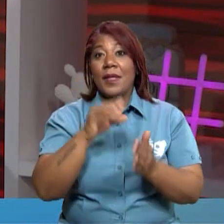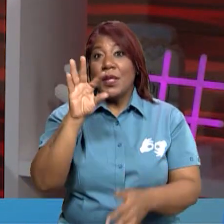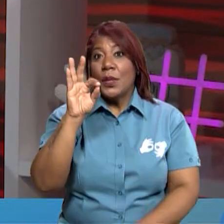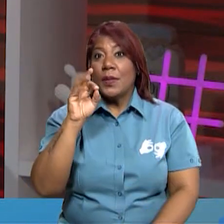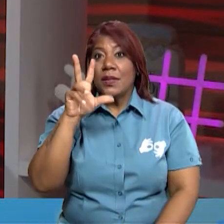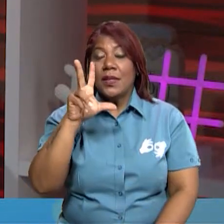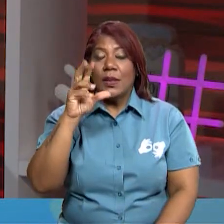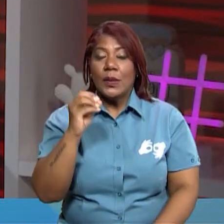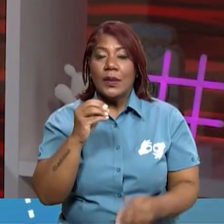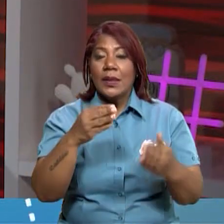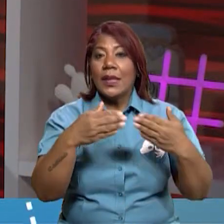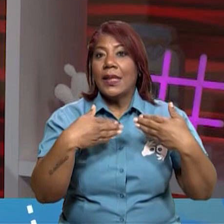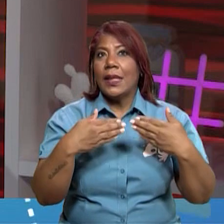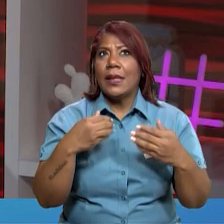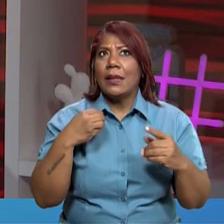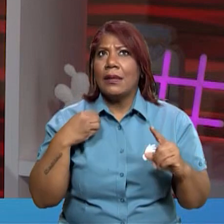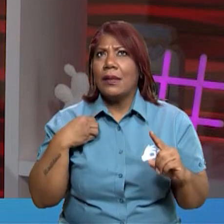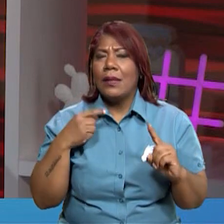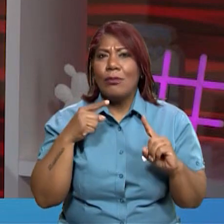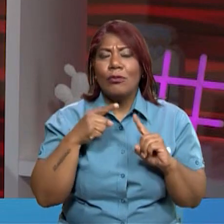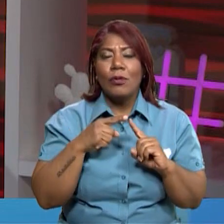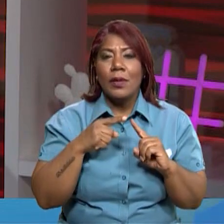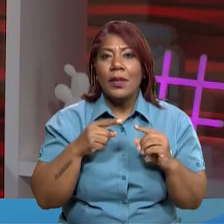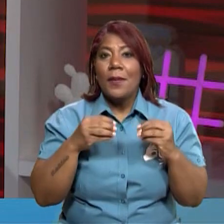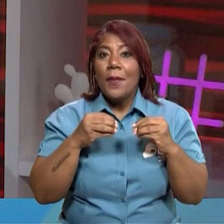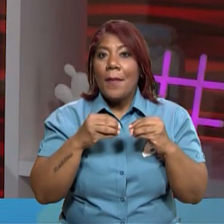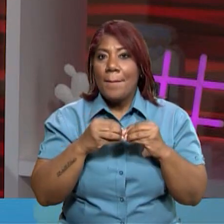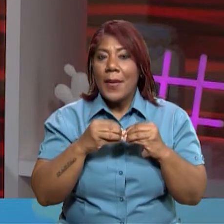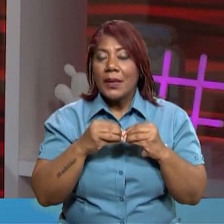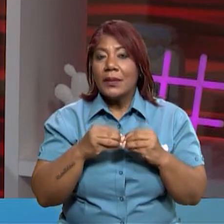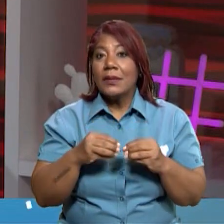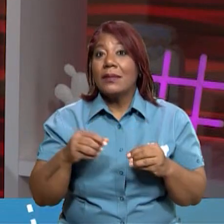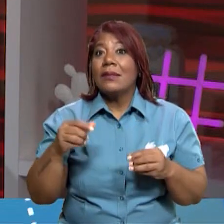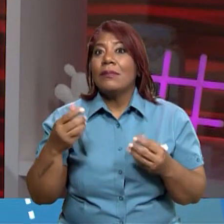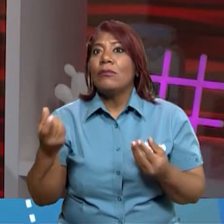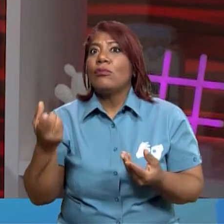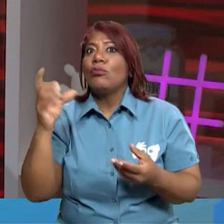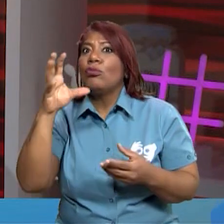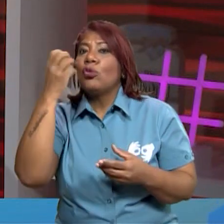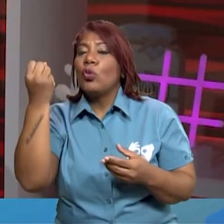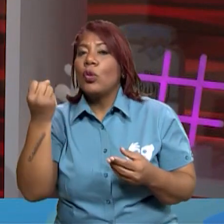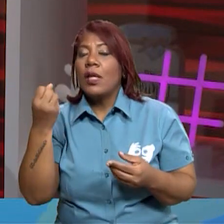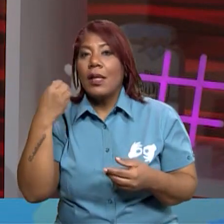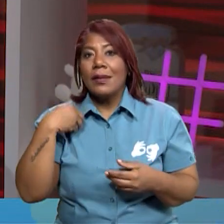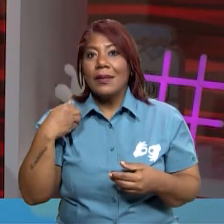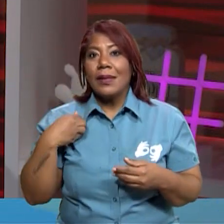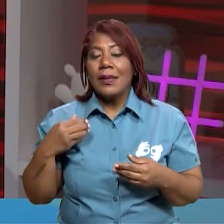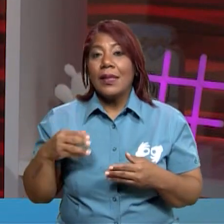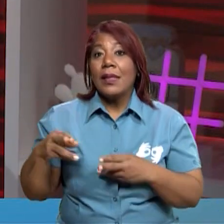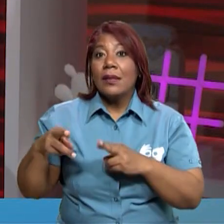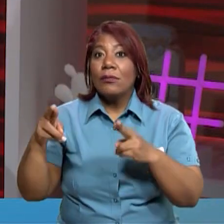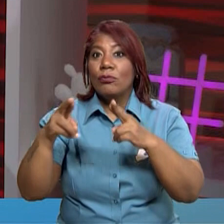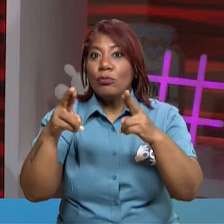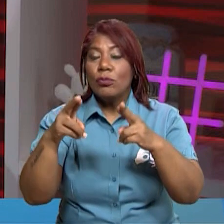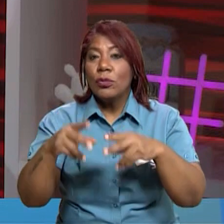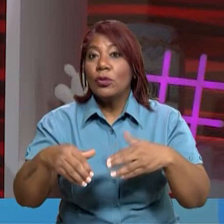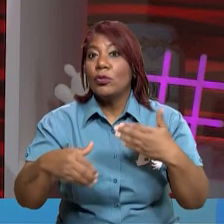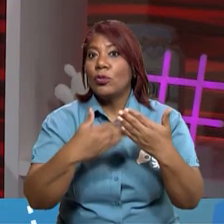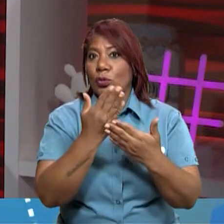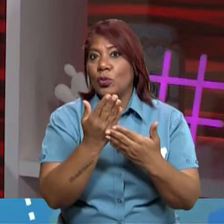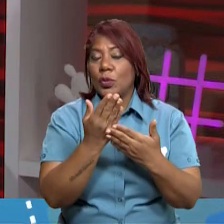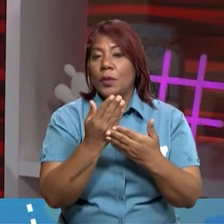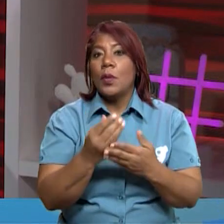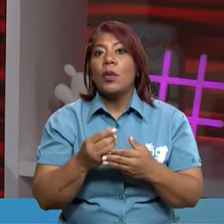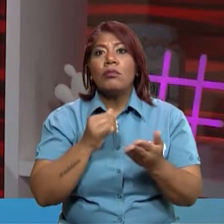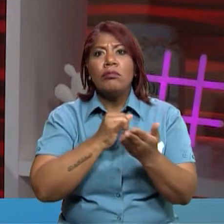enfrentó un importante reto. La necesidad adicional de agua. Para ello, se realizaron varios estudios dando como resultado